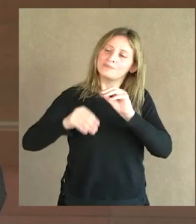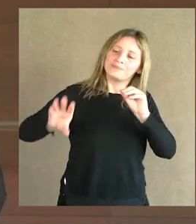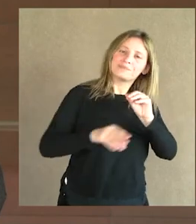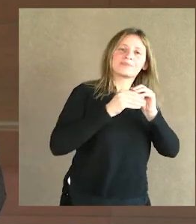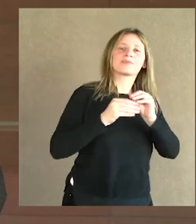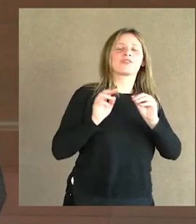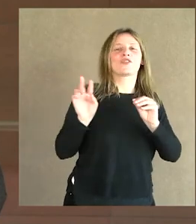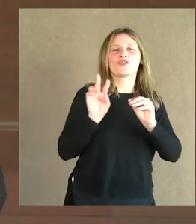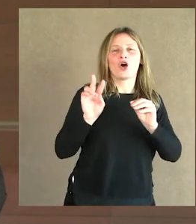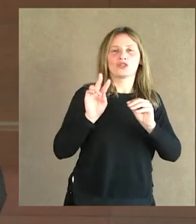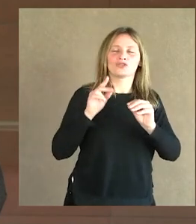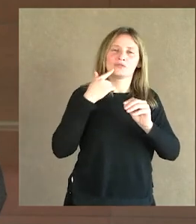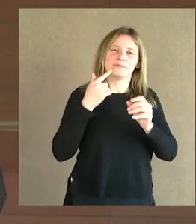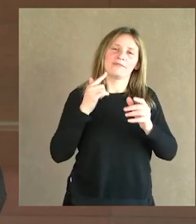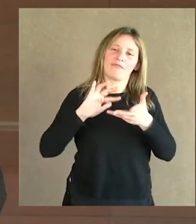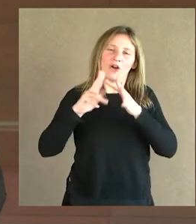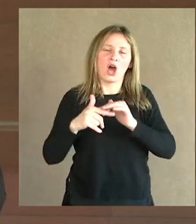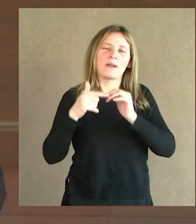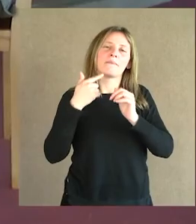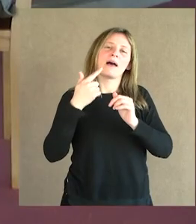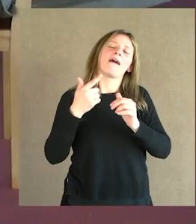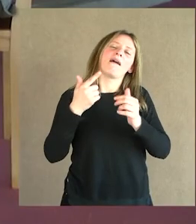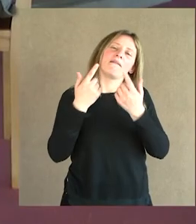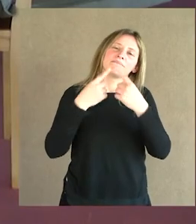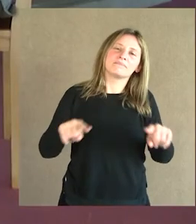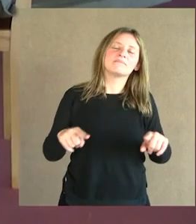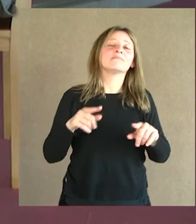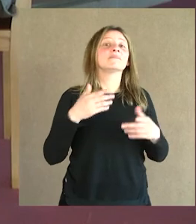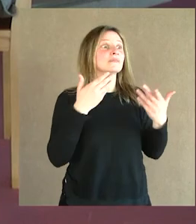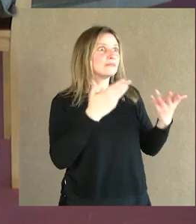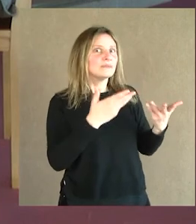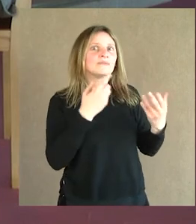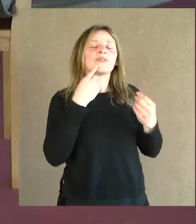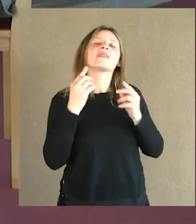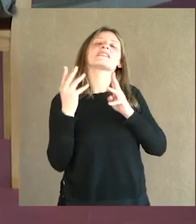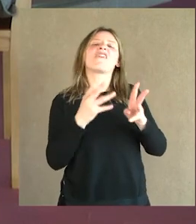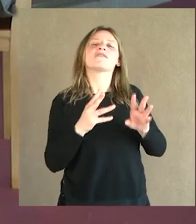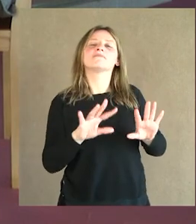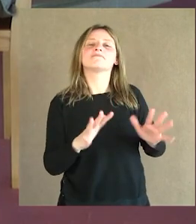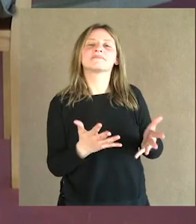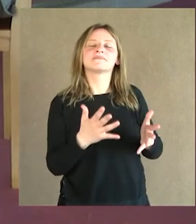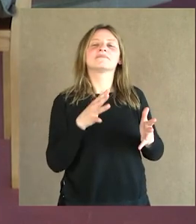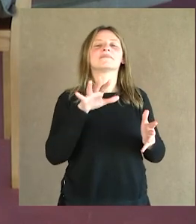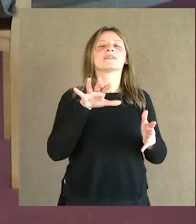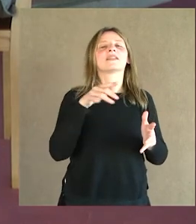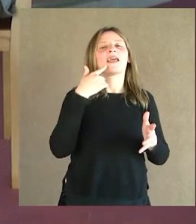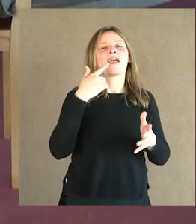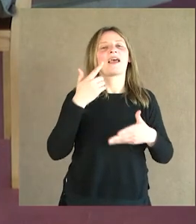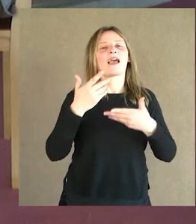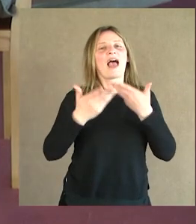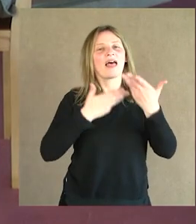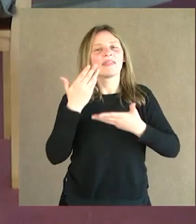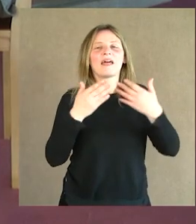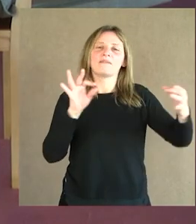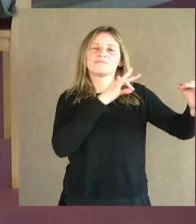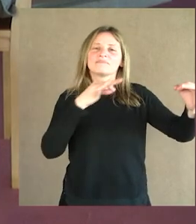dos oboes dentro de la composición. Juan, ¿qué desafíos tiene interpretar a Bach, vos como violinista